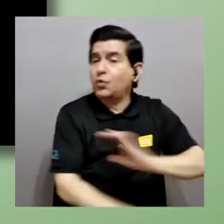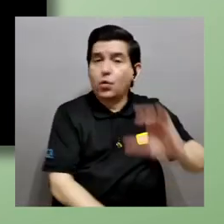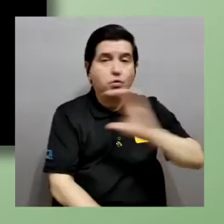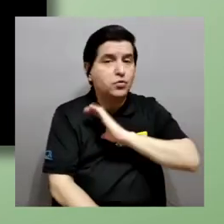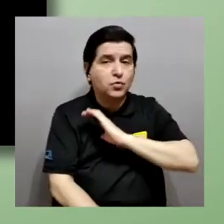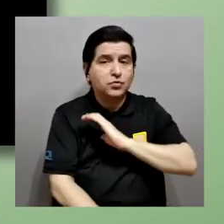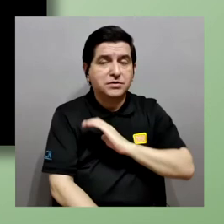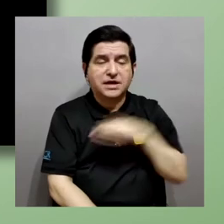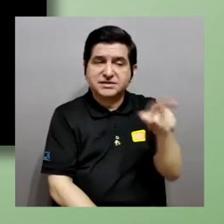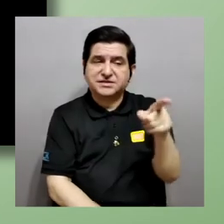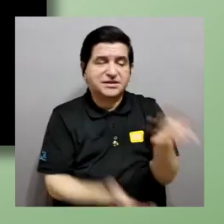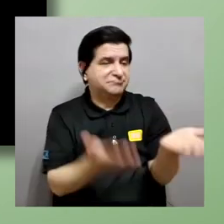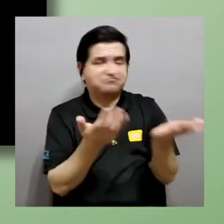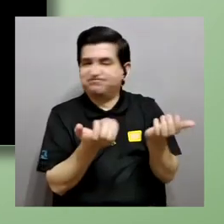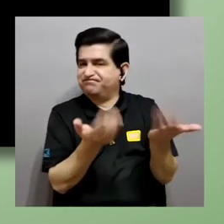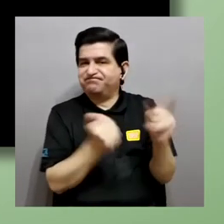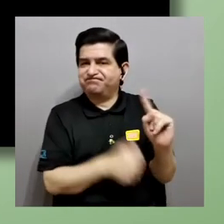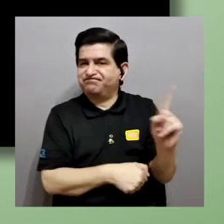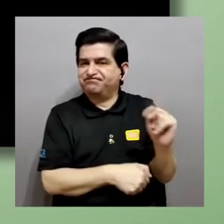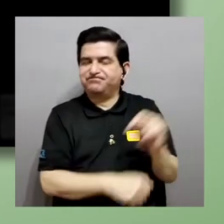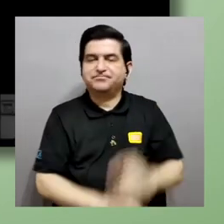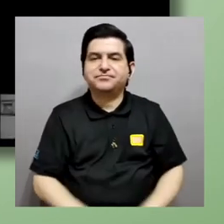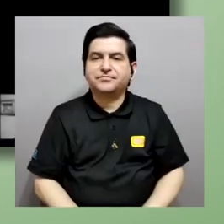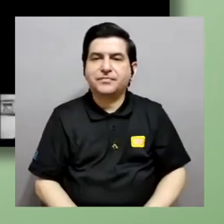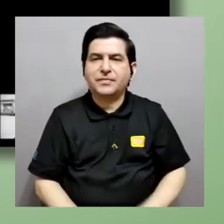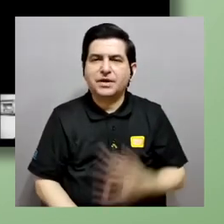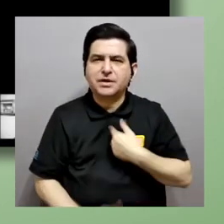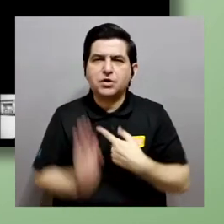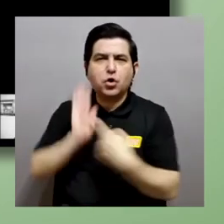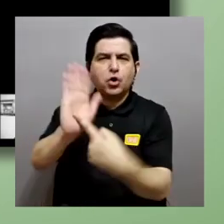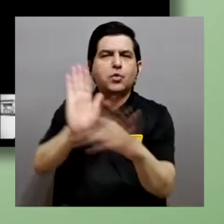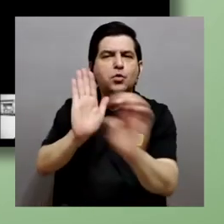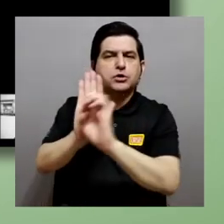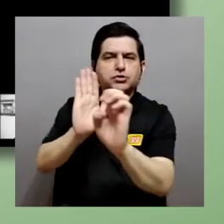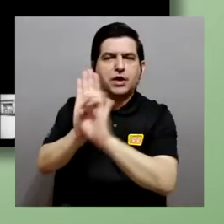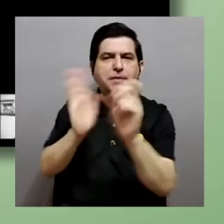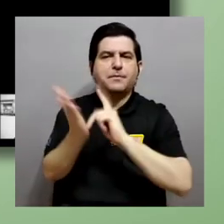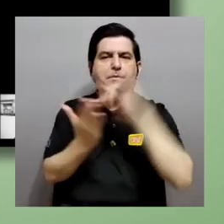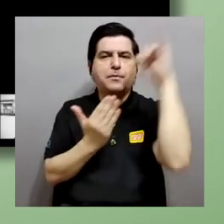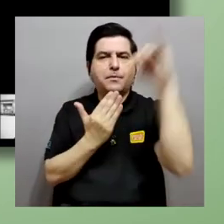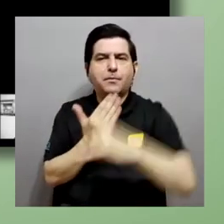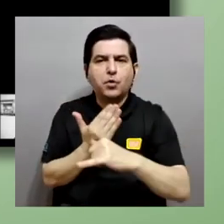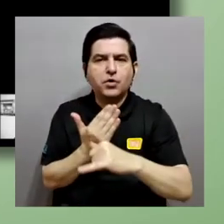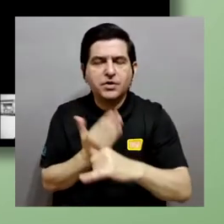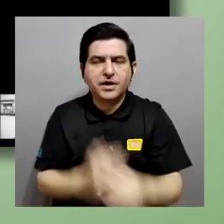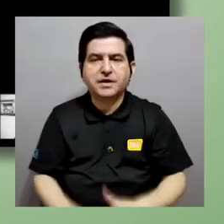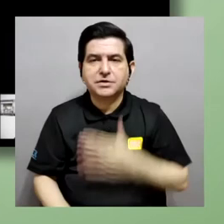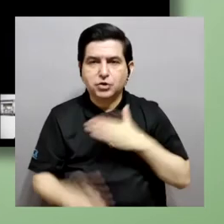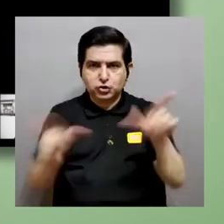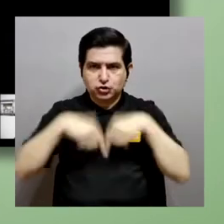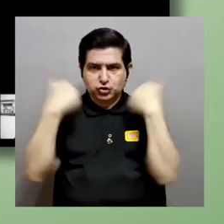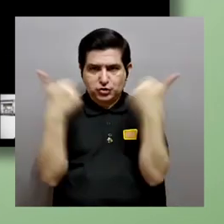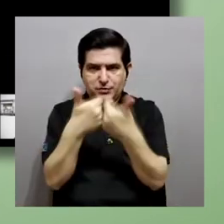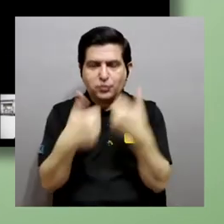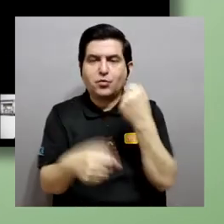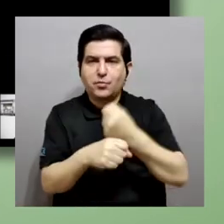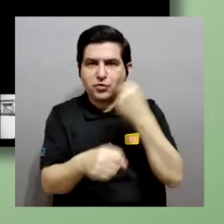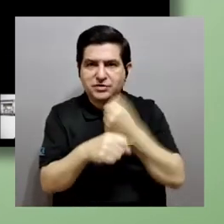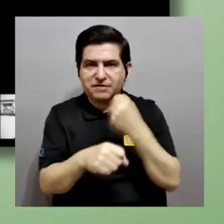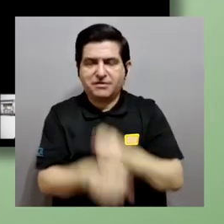comportamientos que quieren eliminar aquí les dejo algunos de los ejemplos de los proyectos que hay en mi grupo